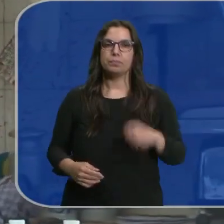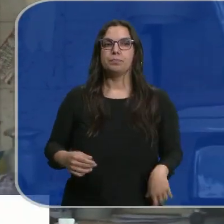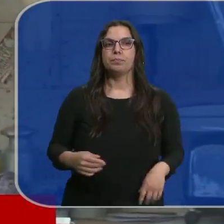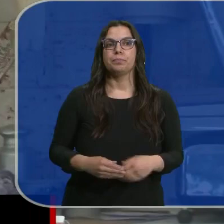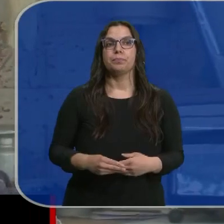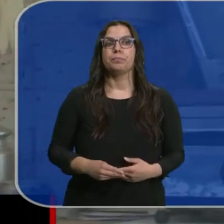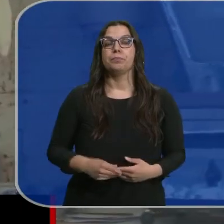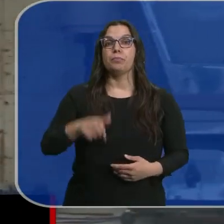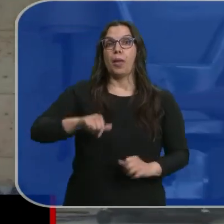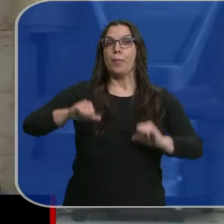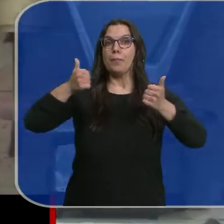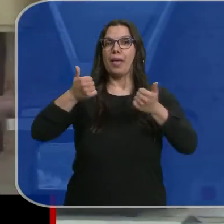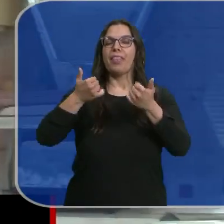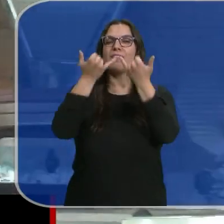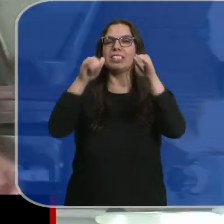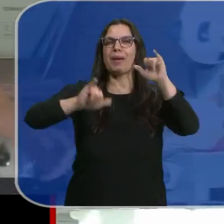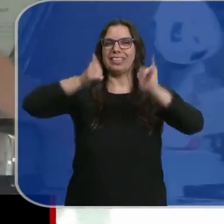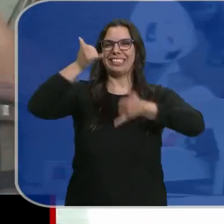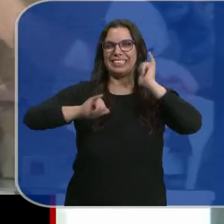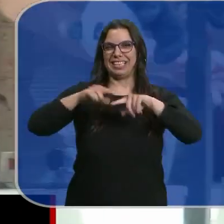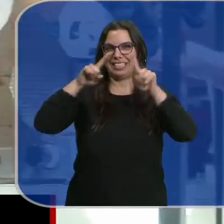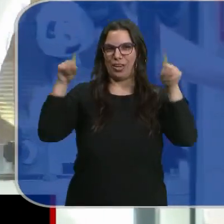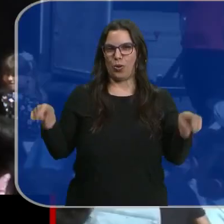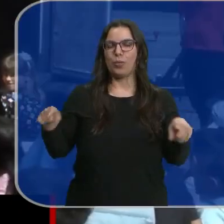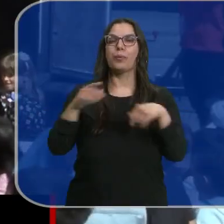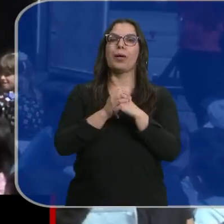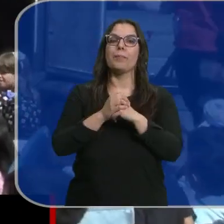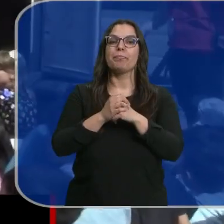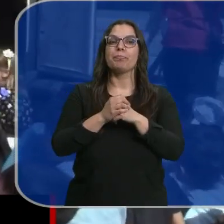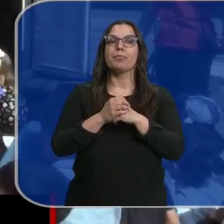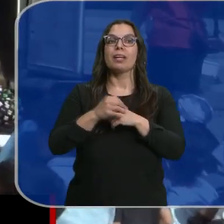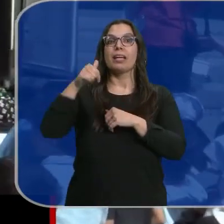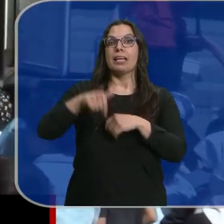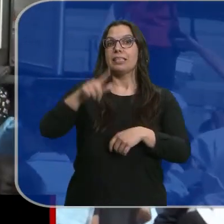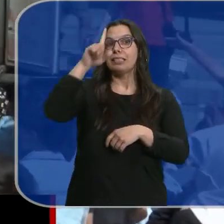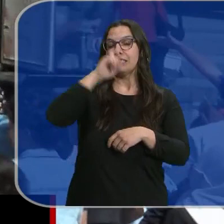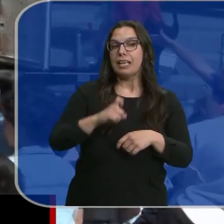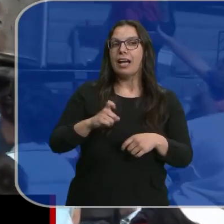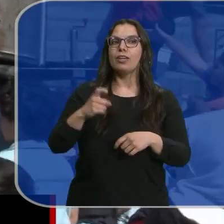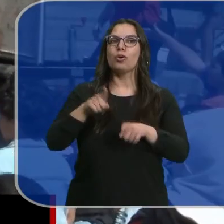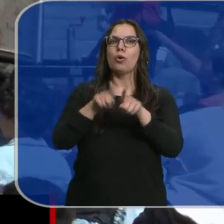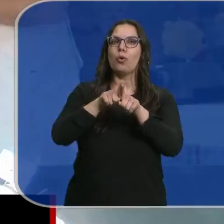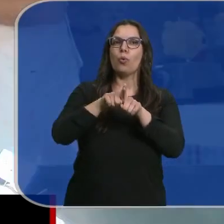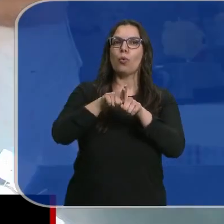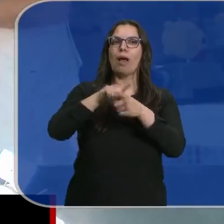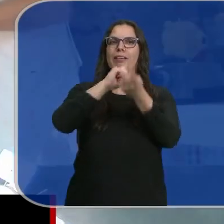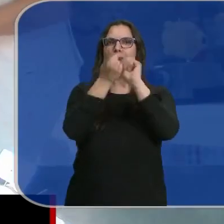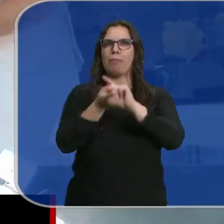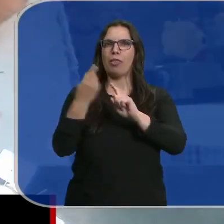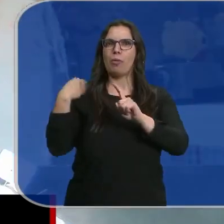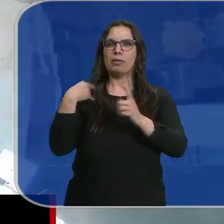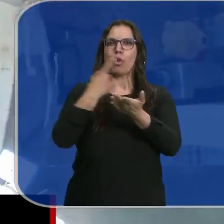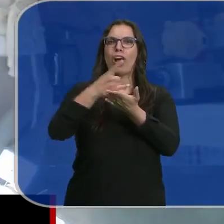Este mediodía ha comenzado Titirimundi, en Segovia. El habitual carrusel se ha sustituido en esta edición por una carnicería de peluches, la ven,